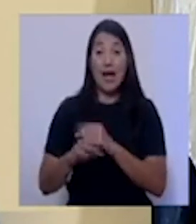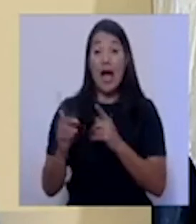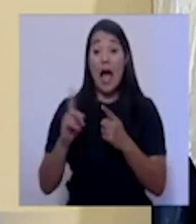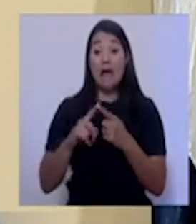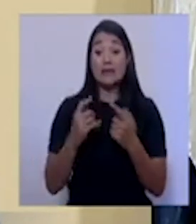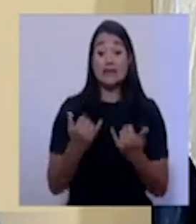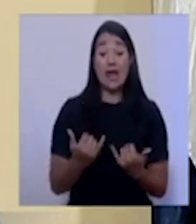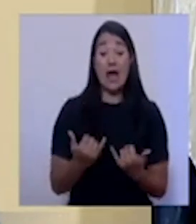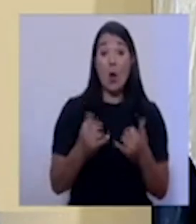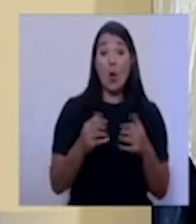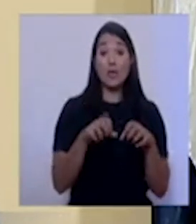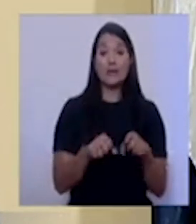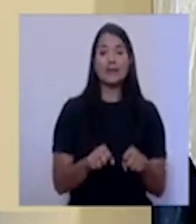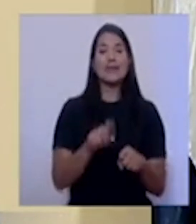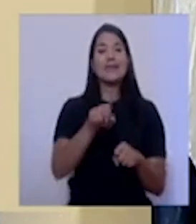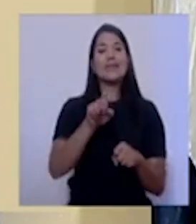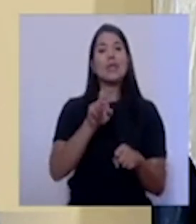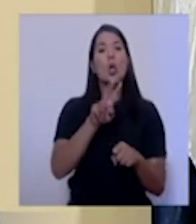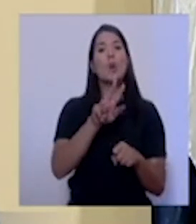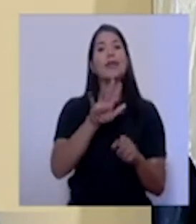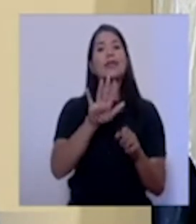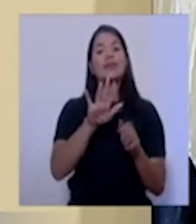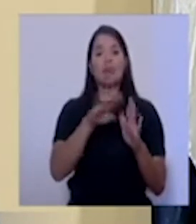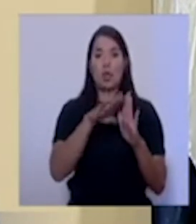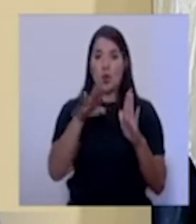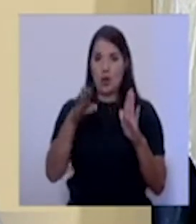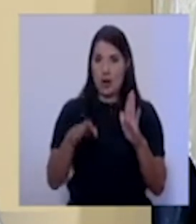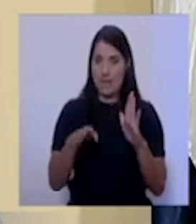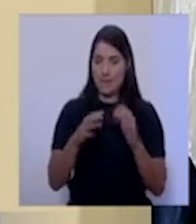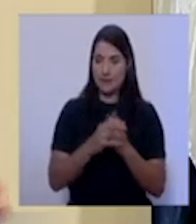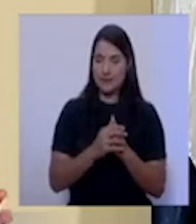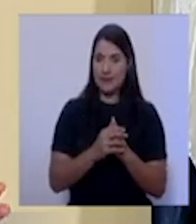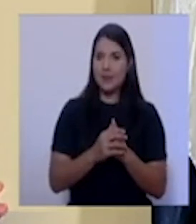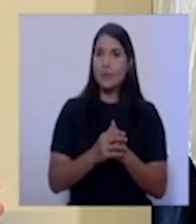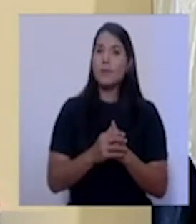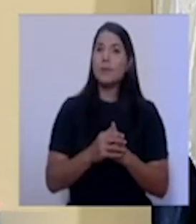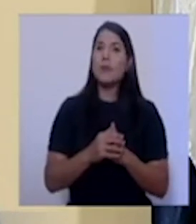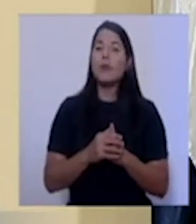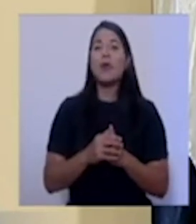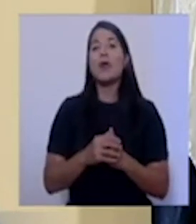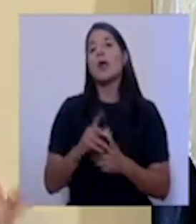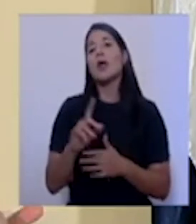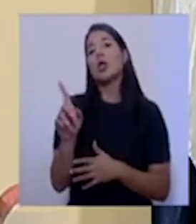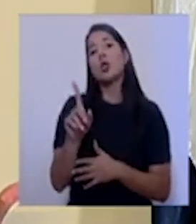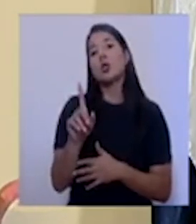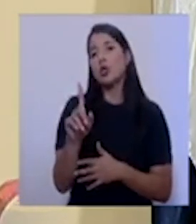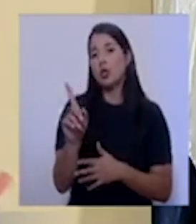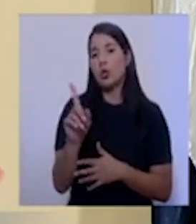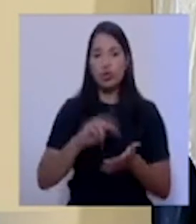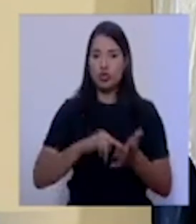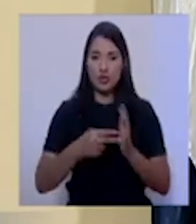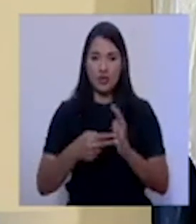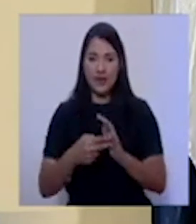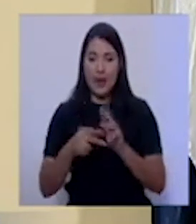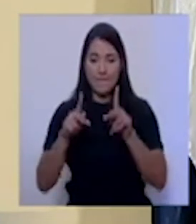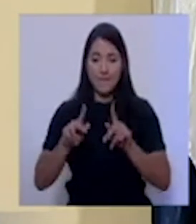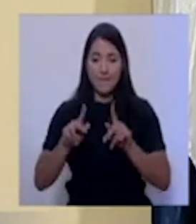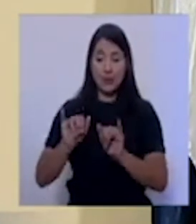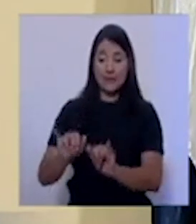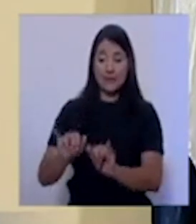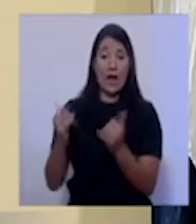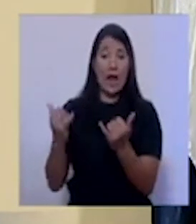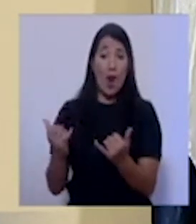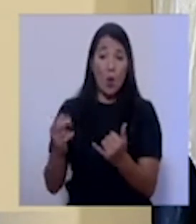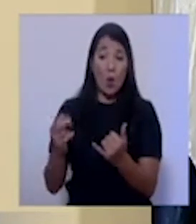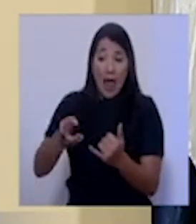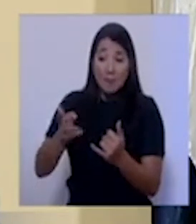utilizadas 125 camas. Este, no es con los mismos pacientes que se internaron del 6 de marzo. De hecho, esto va en